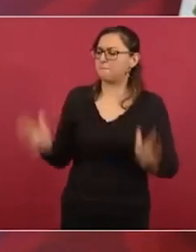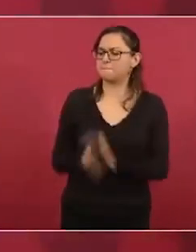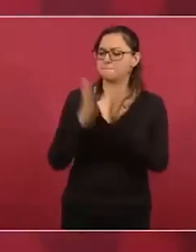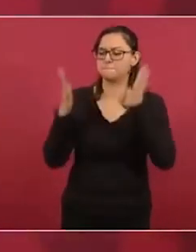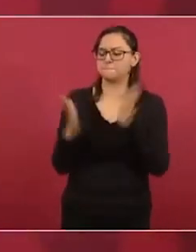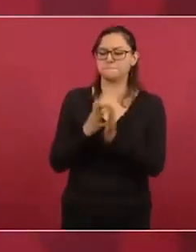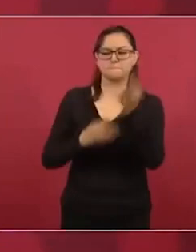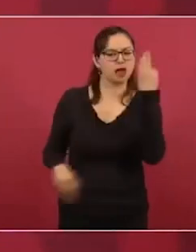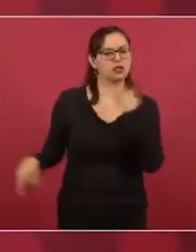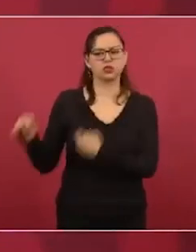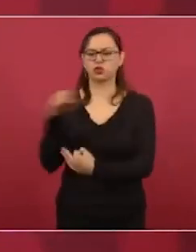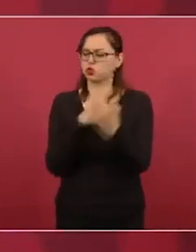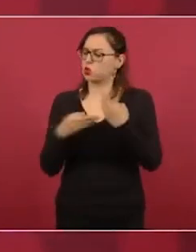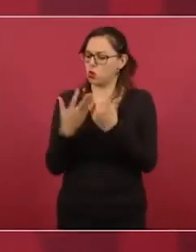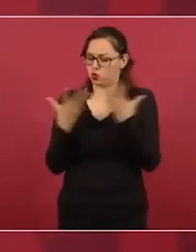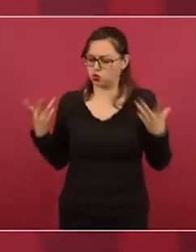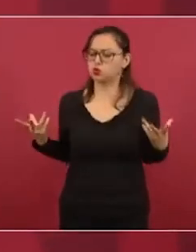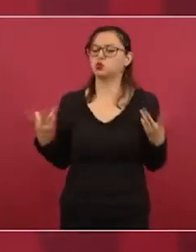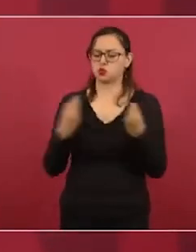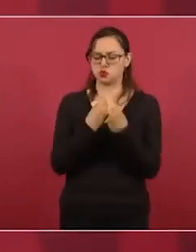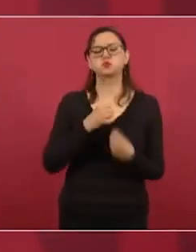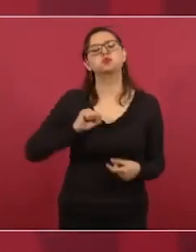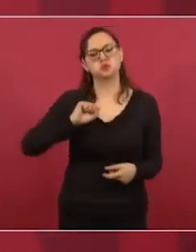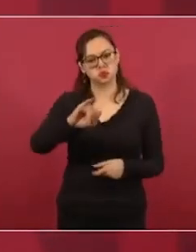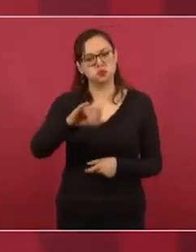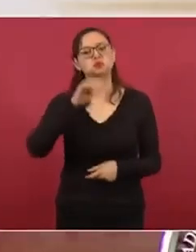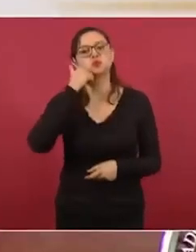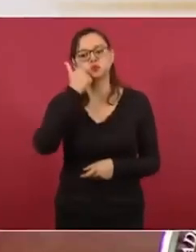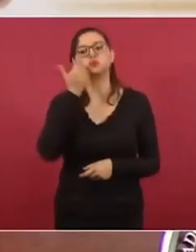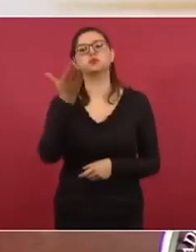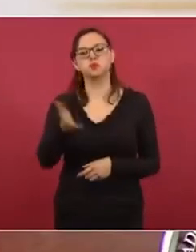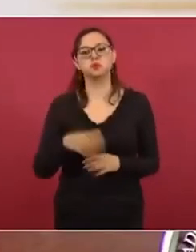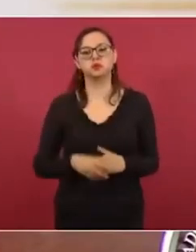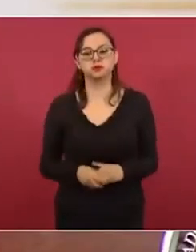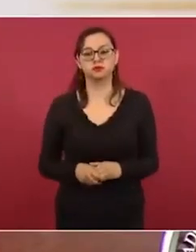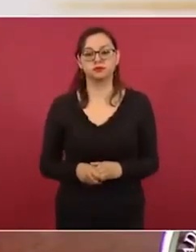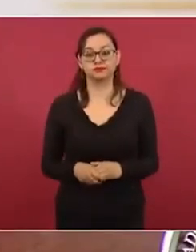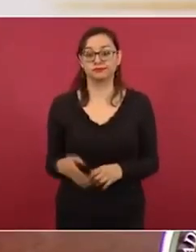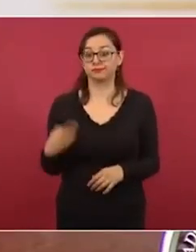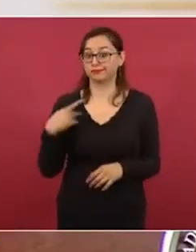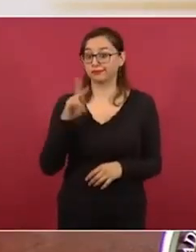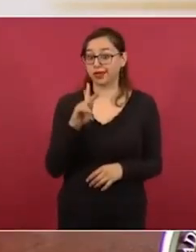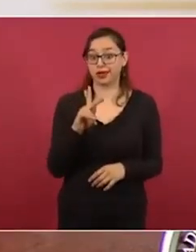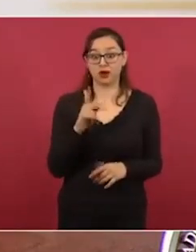son los que no quieren que participen todos?